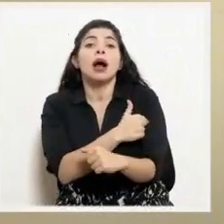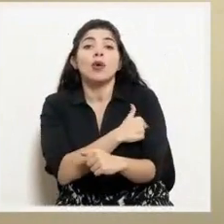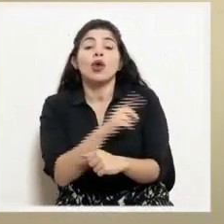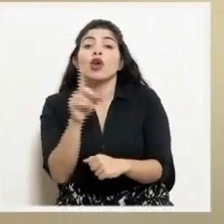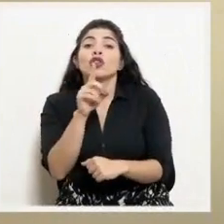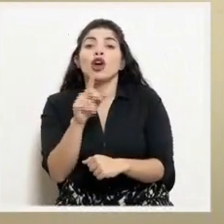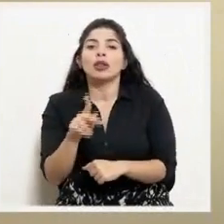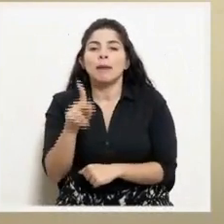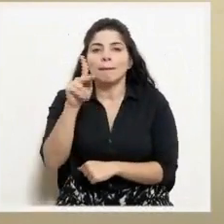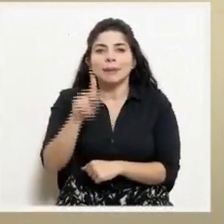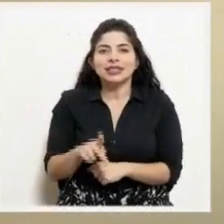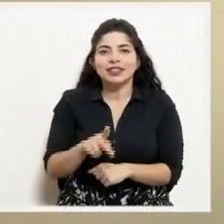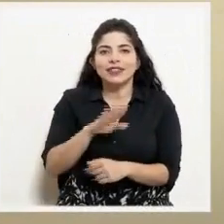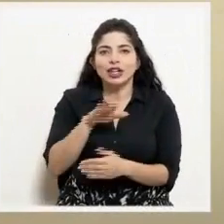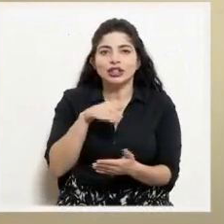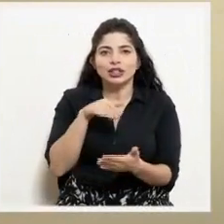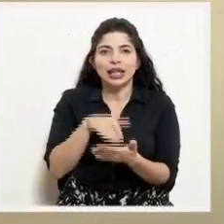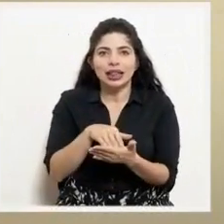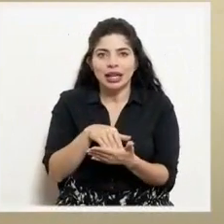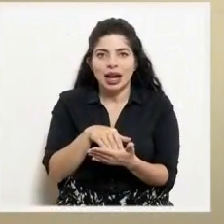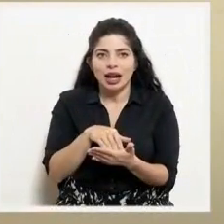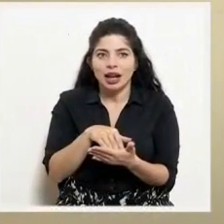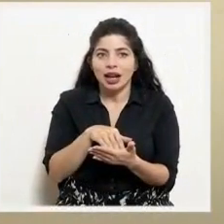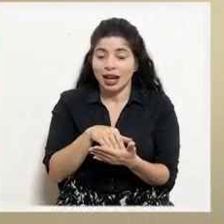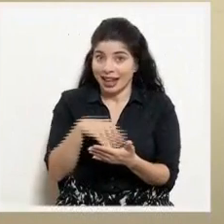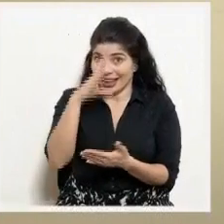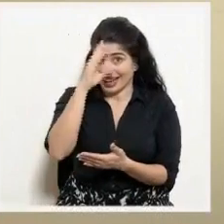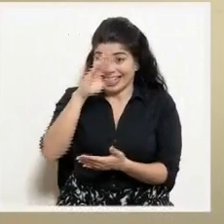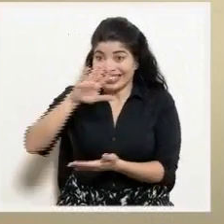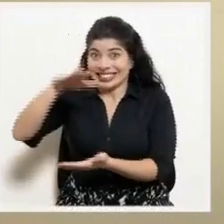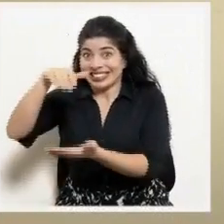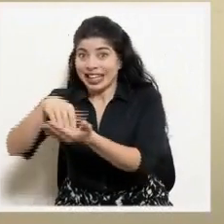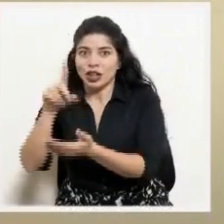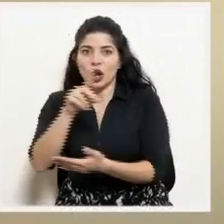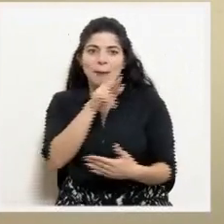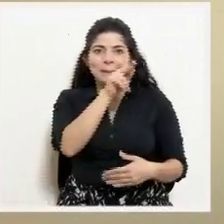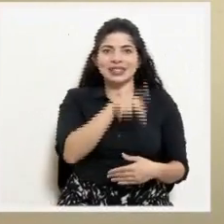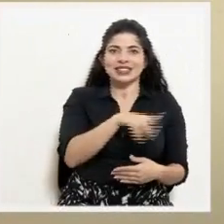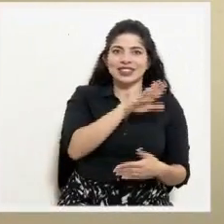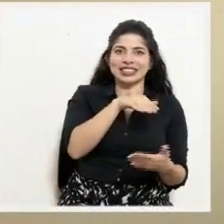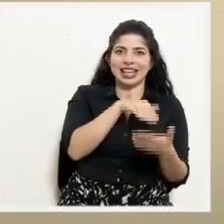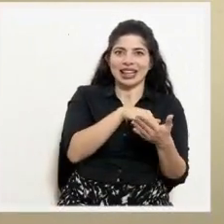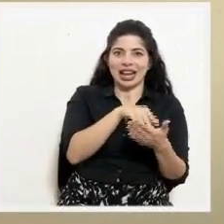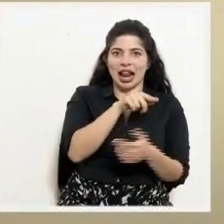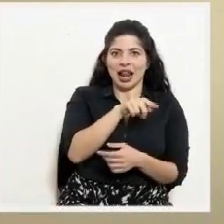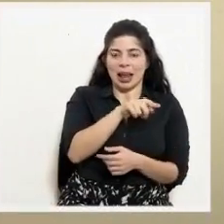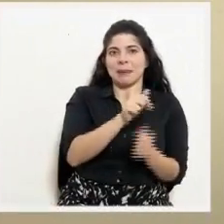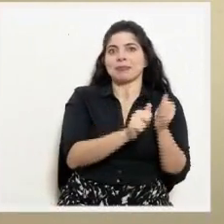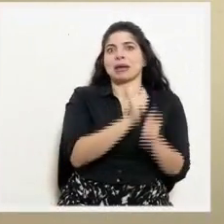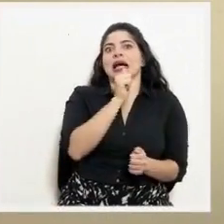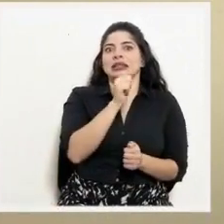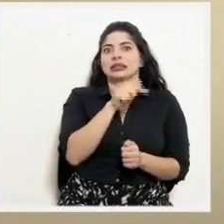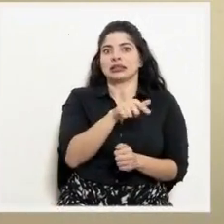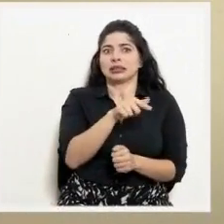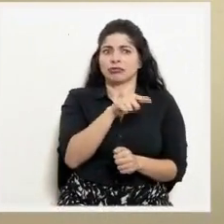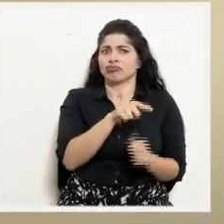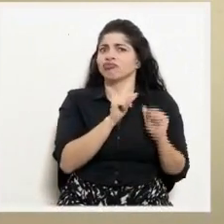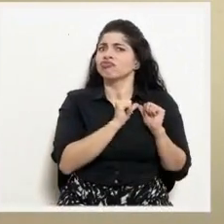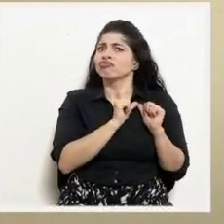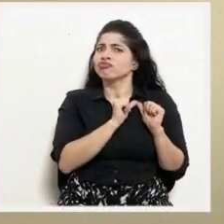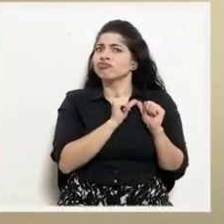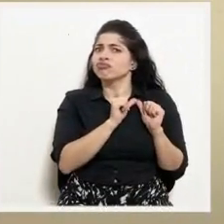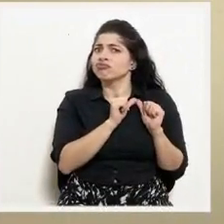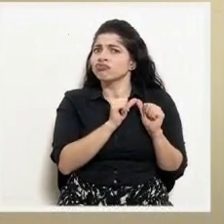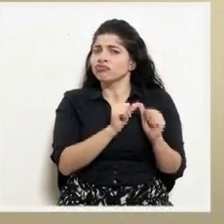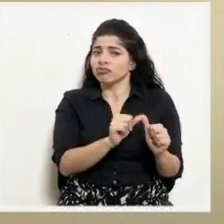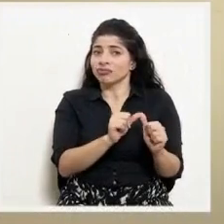región del Pacífico Central. No es en la región central, es en la región Pacífico Central que consistentemente